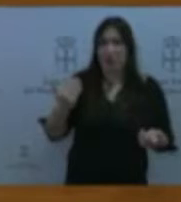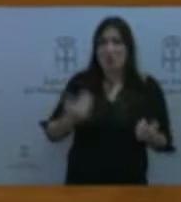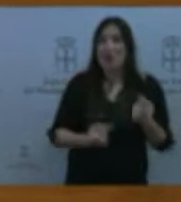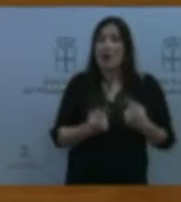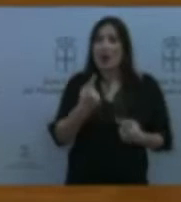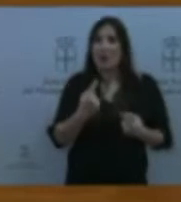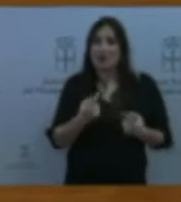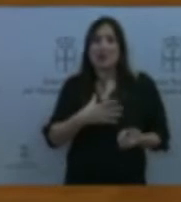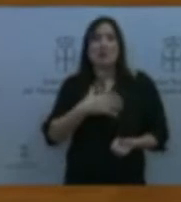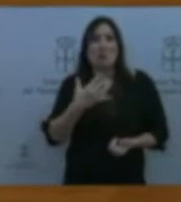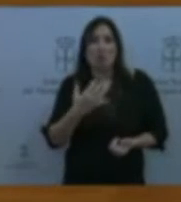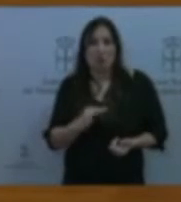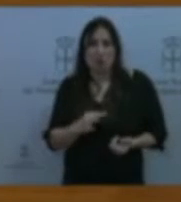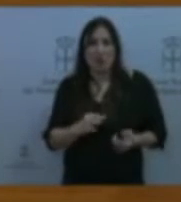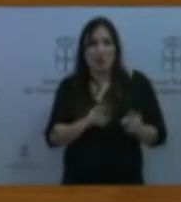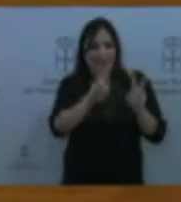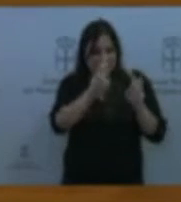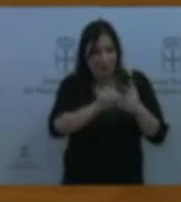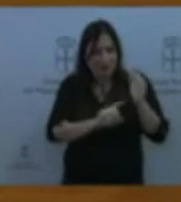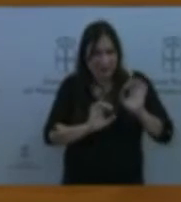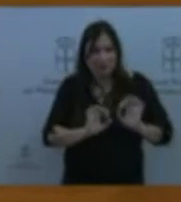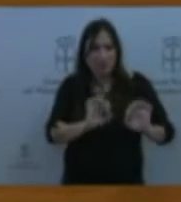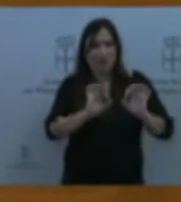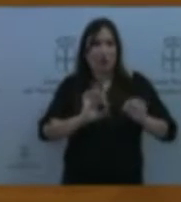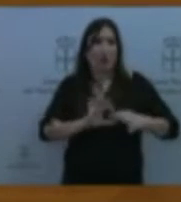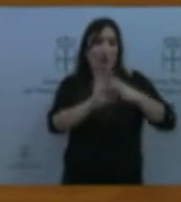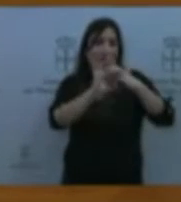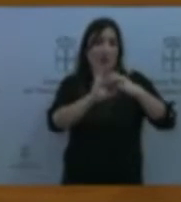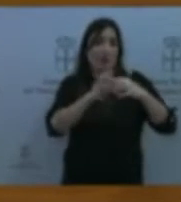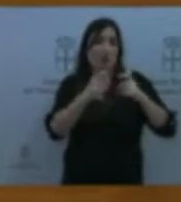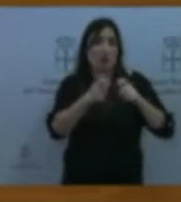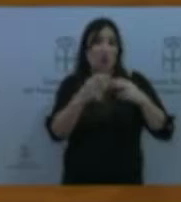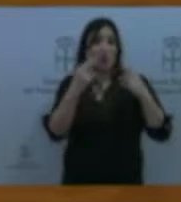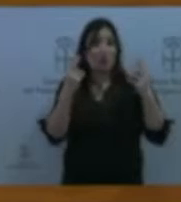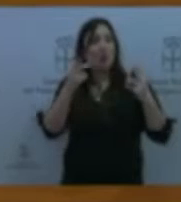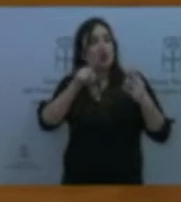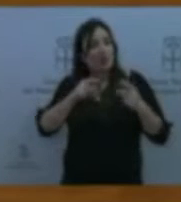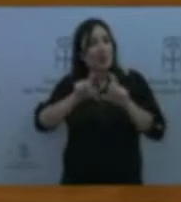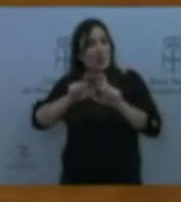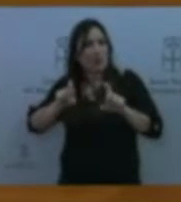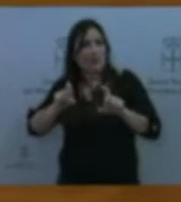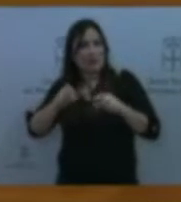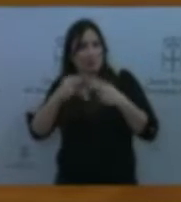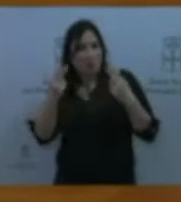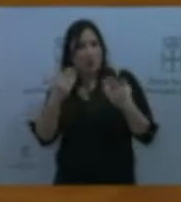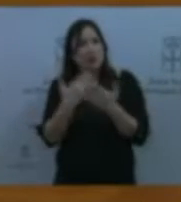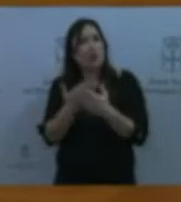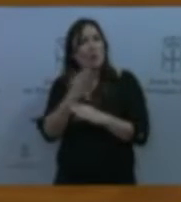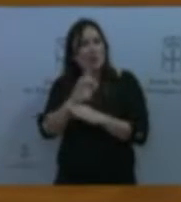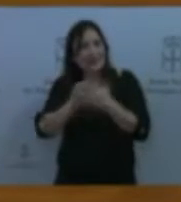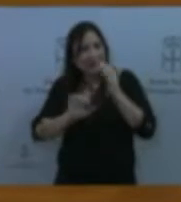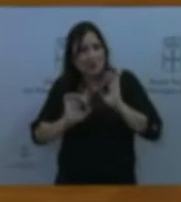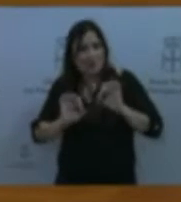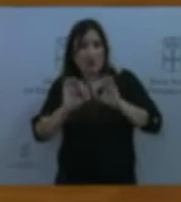concretos relacionados con el sector público, incluso con empresas públicas, con propuestas concretas de disolución de empresas públicas, y el Partido Popular